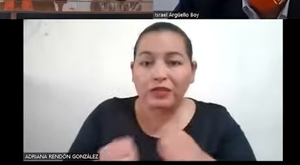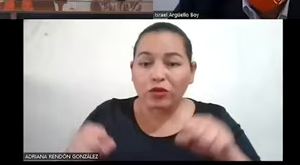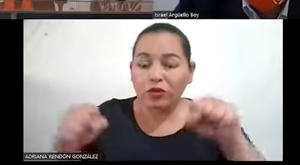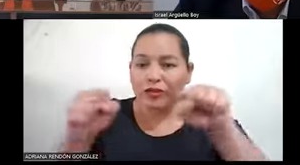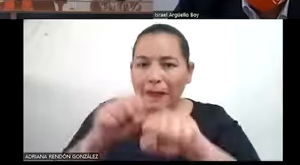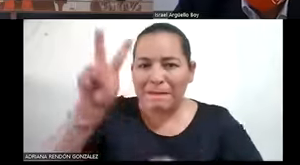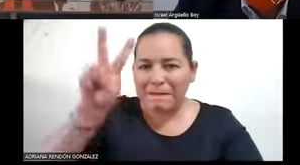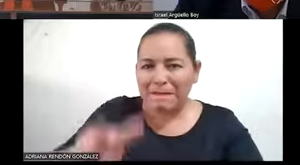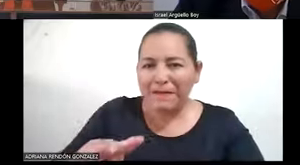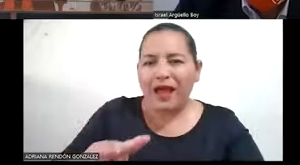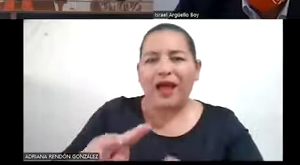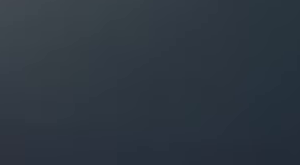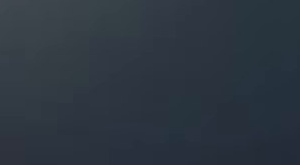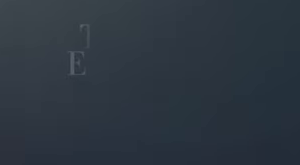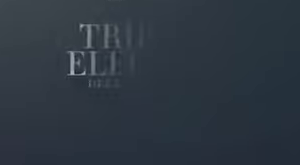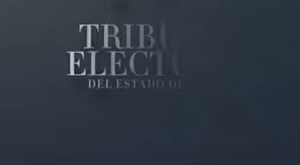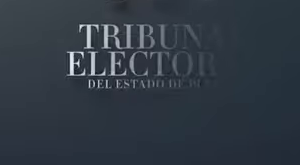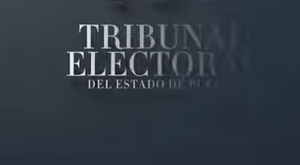e inclusiva.